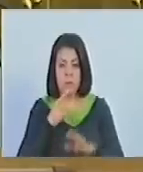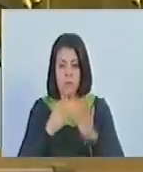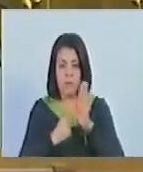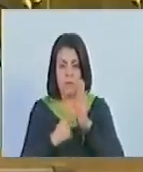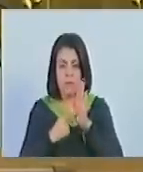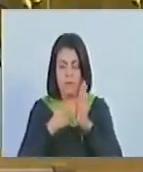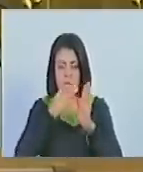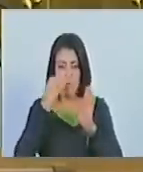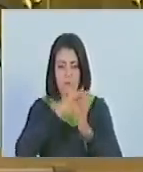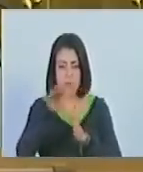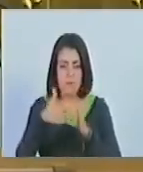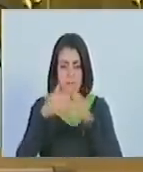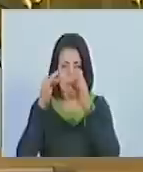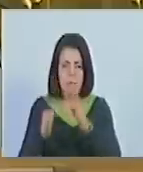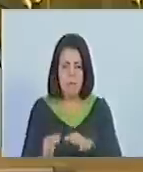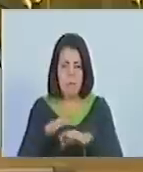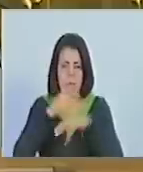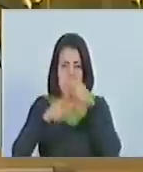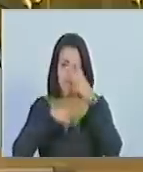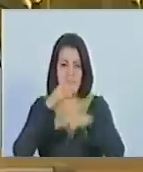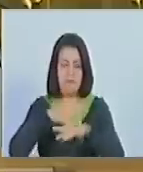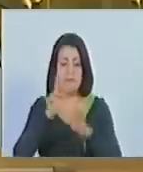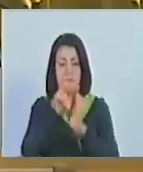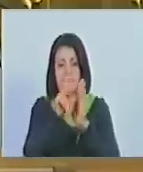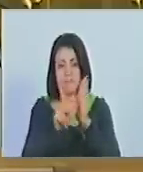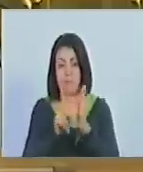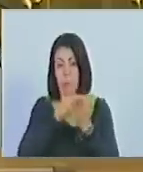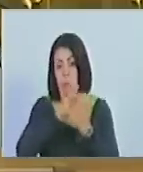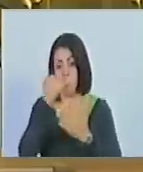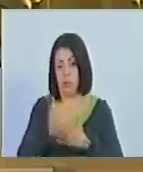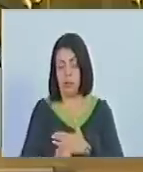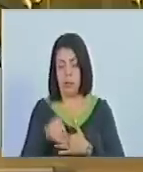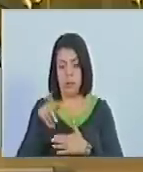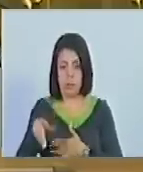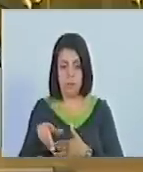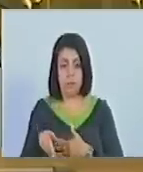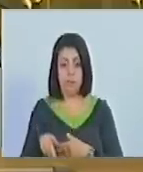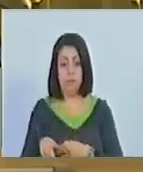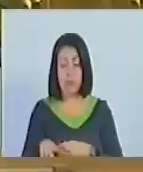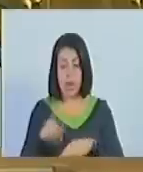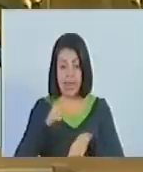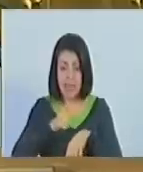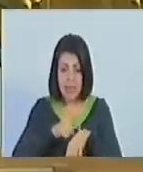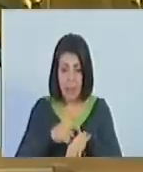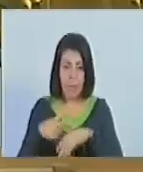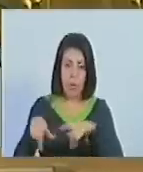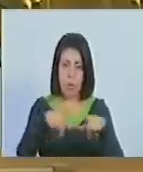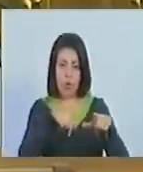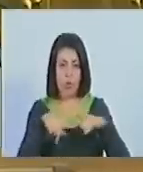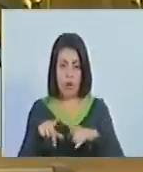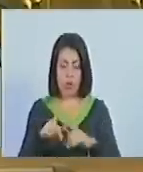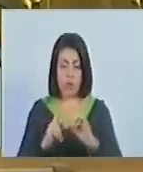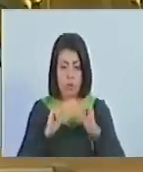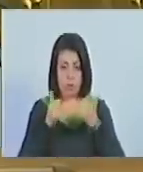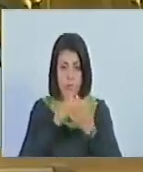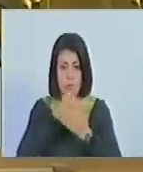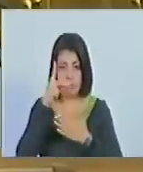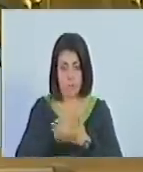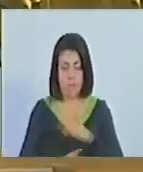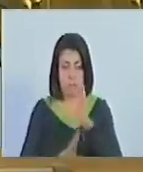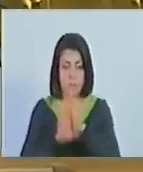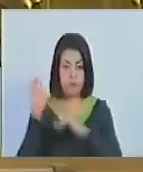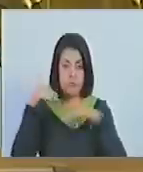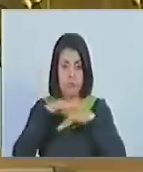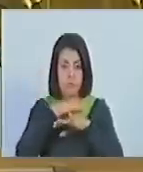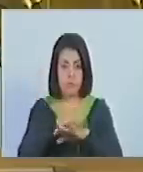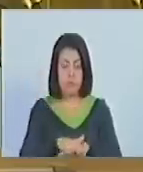garantiza la concreción de las políticas, programas y proyectos en espacio y tiempo establecidos en el plan comunitario de desarrollo